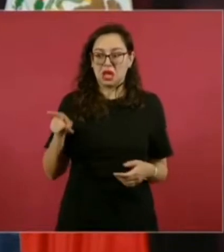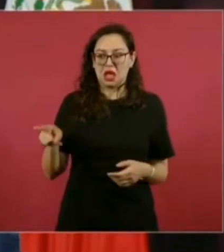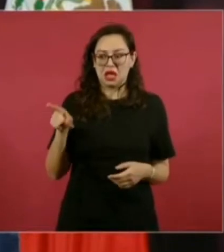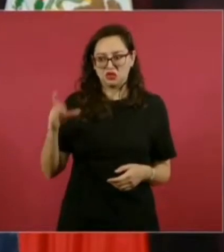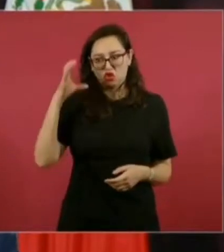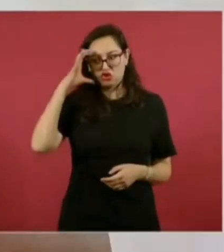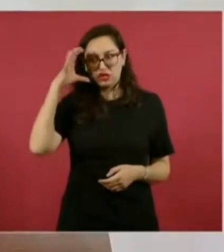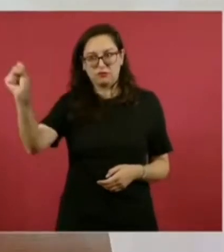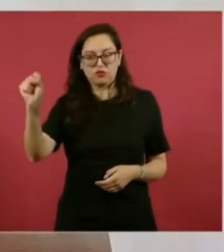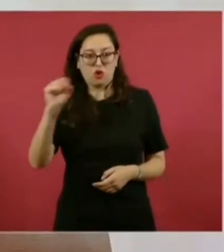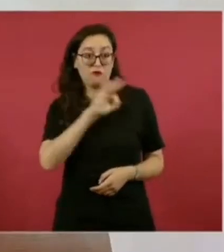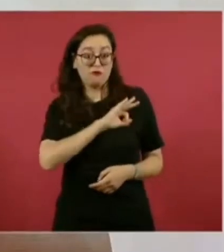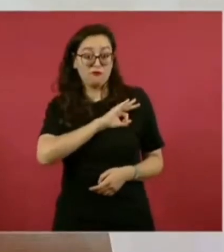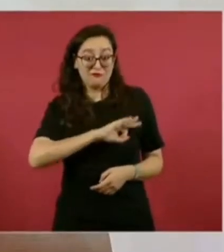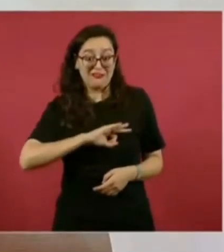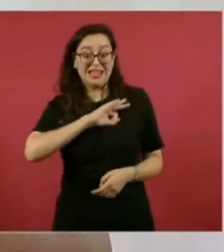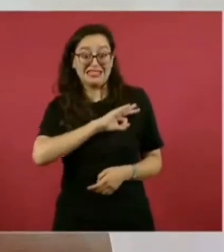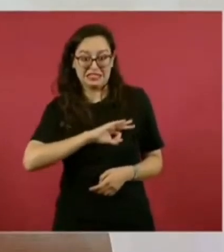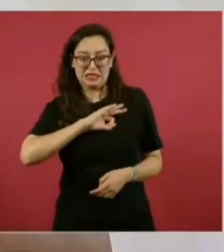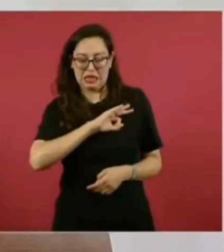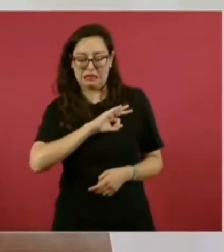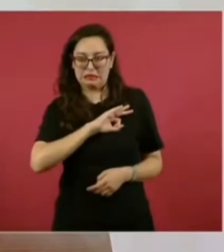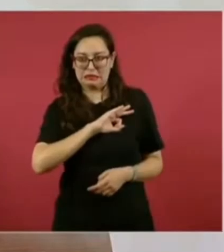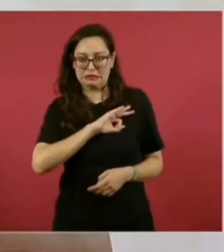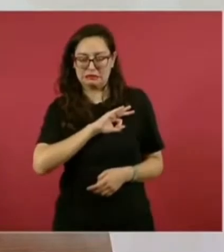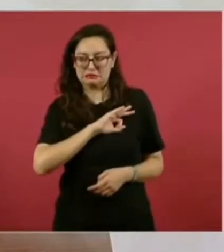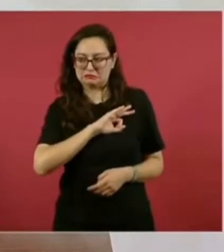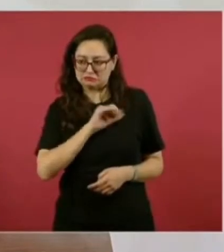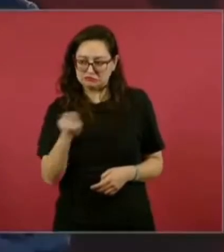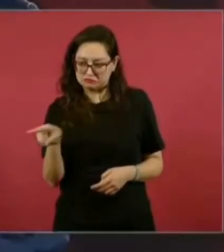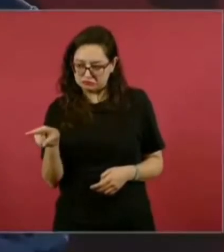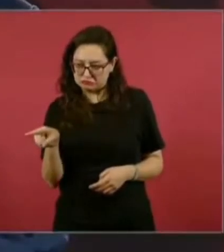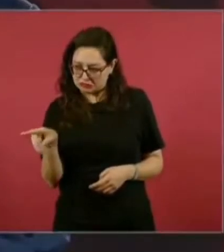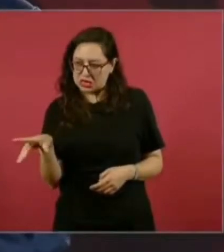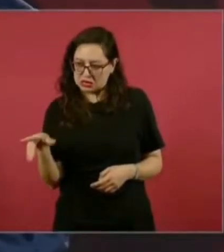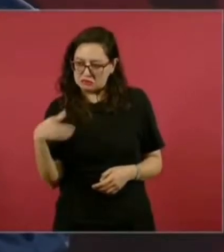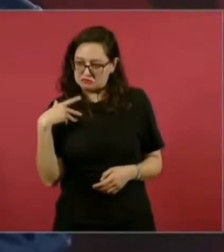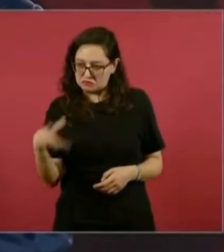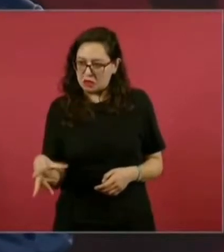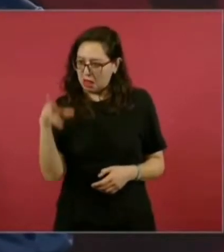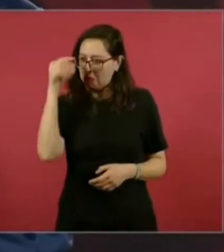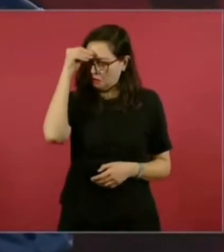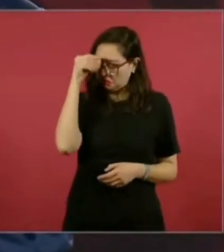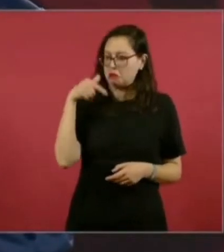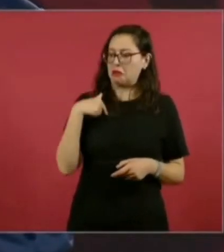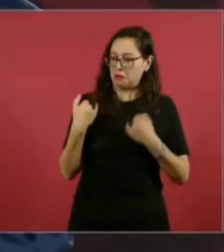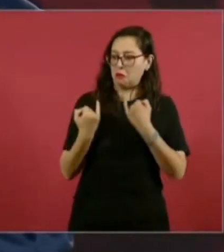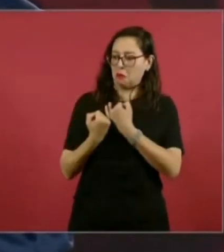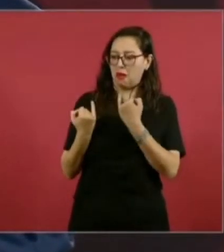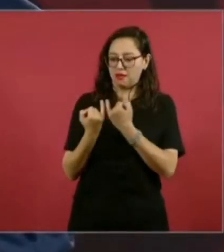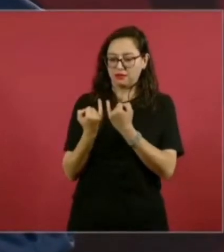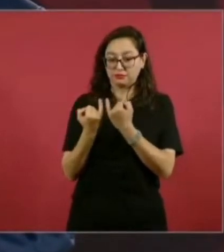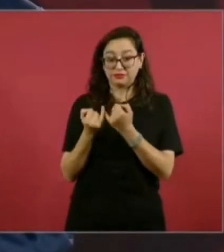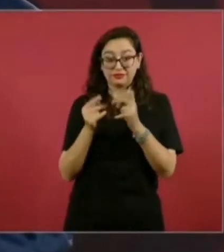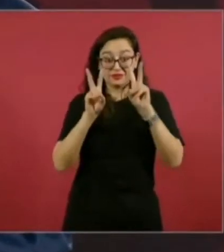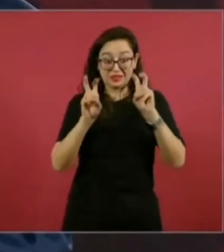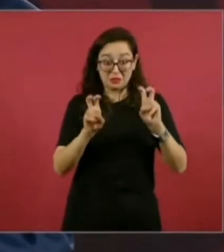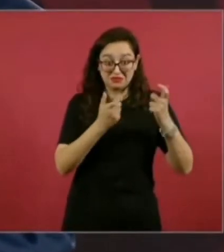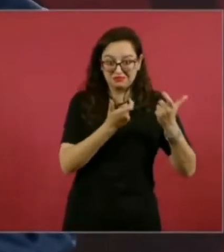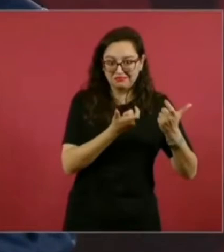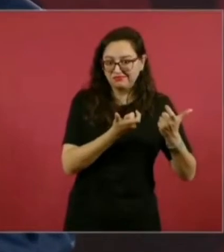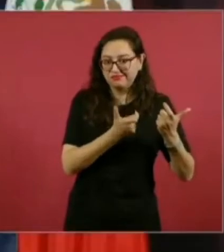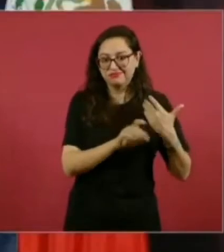que no tiene que ver con lo material, que tiene que ver con estar